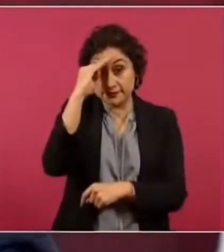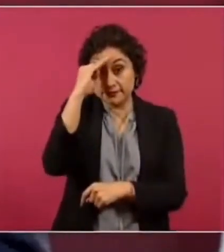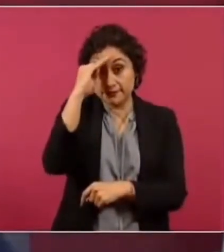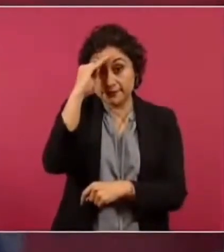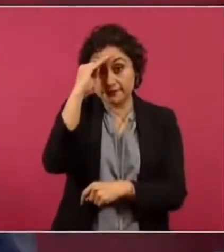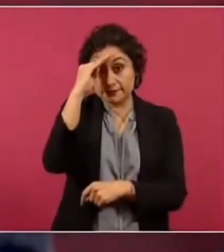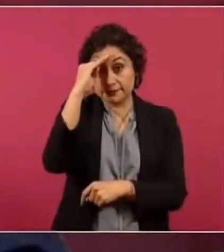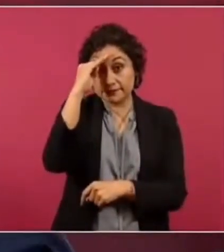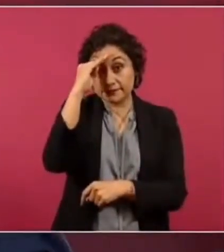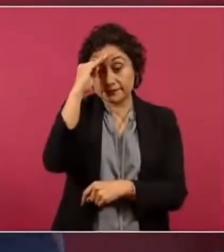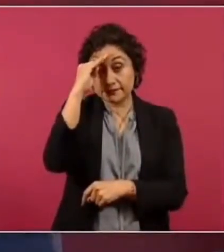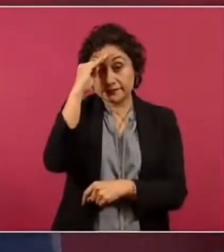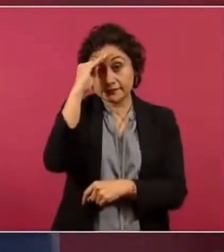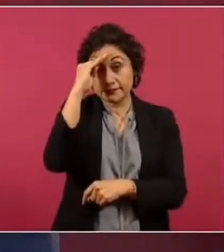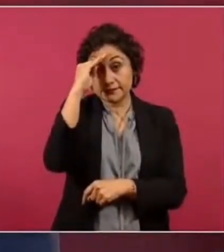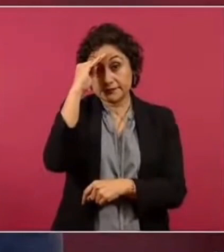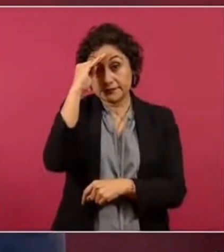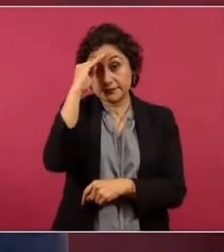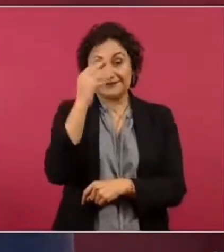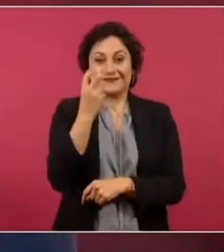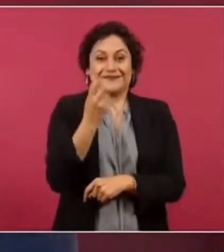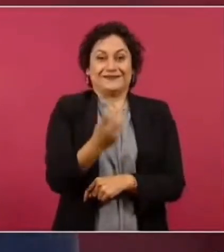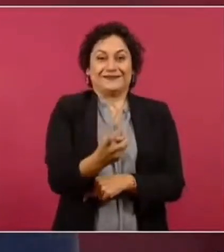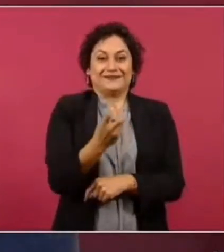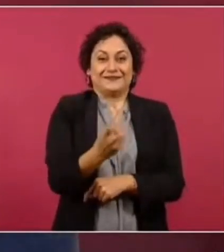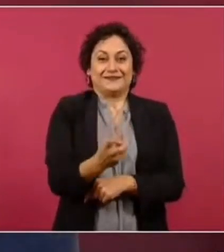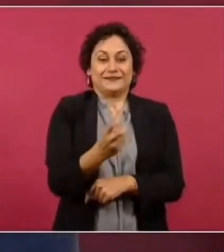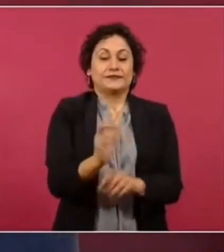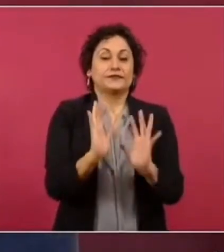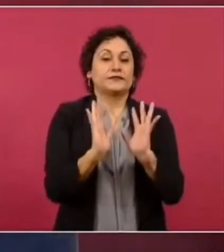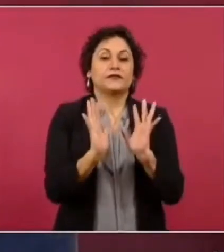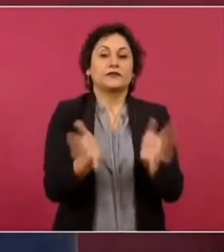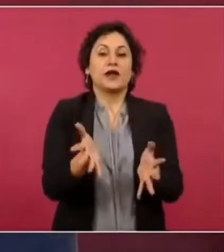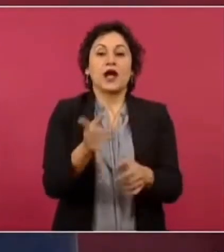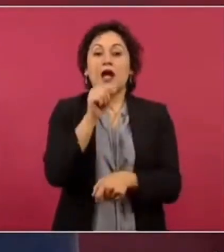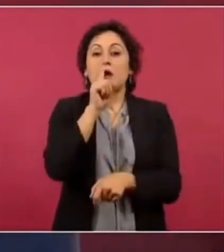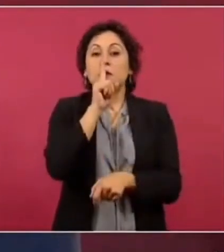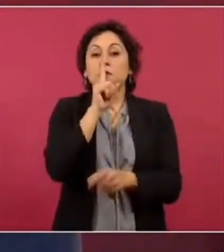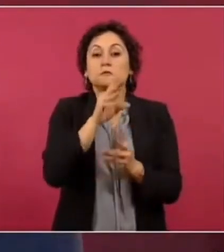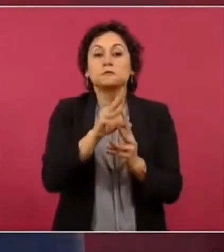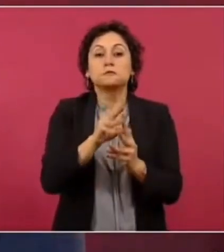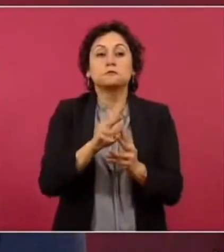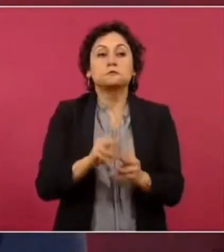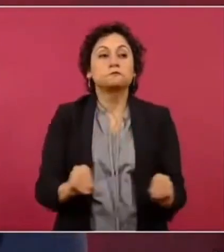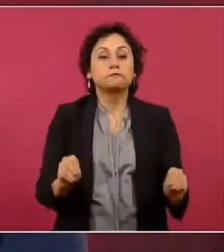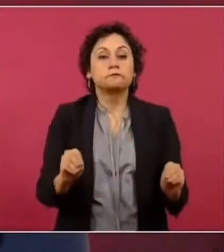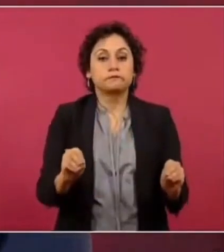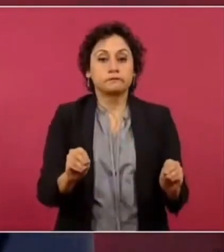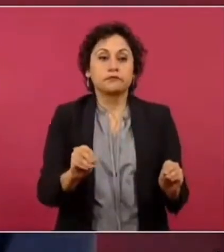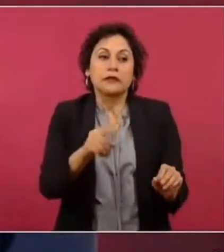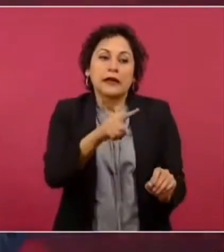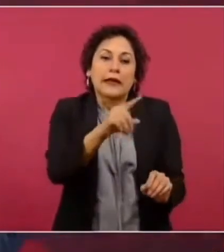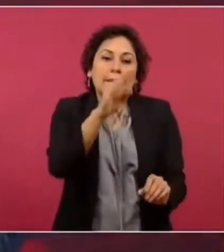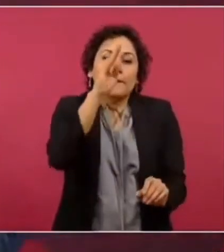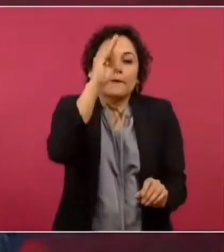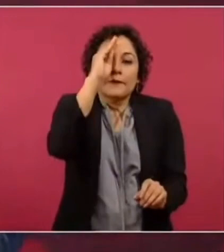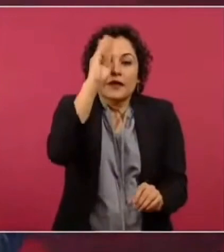se iba a terminar la búsqueda y